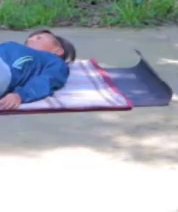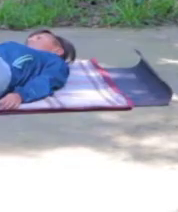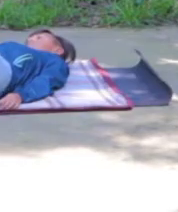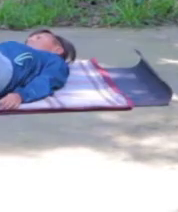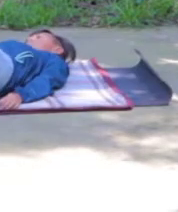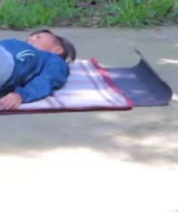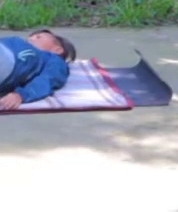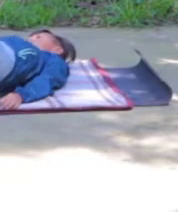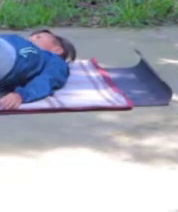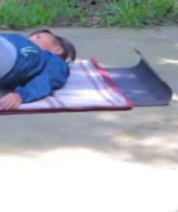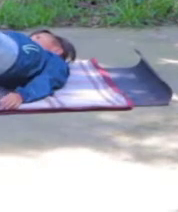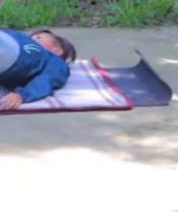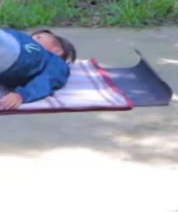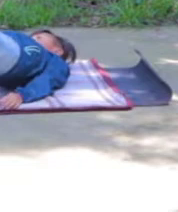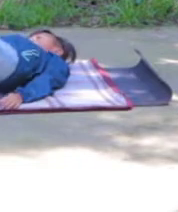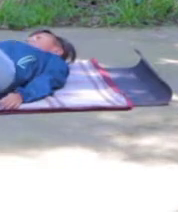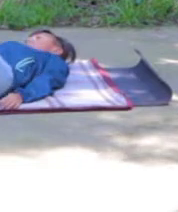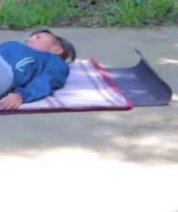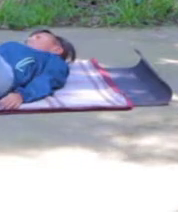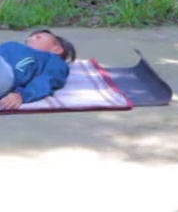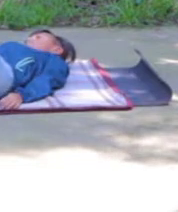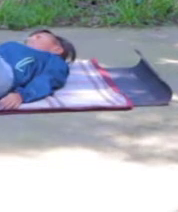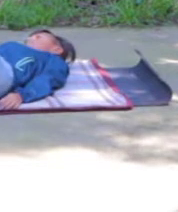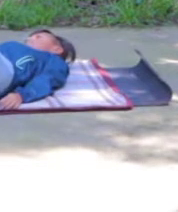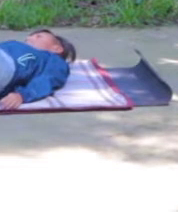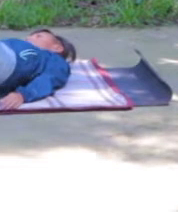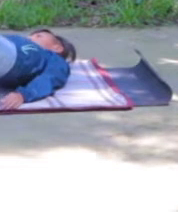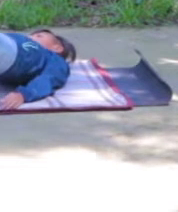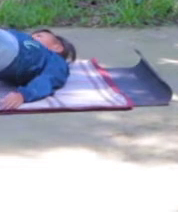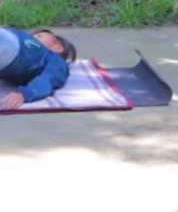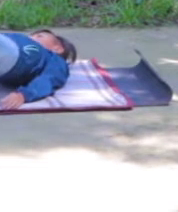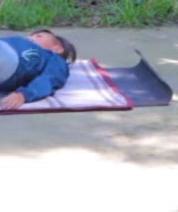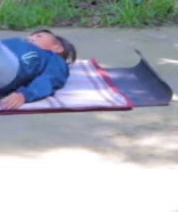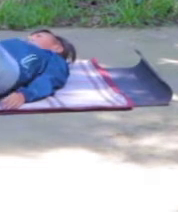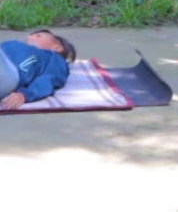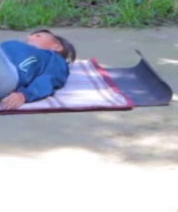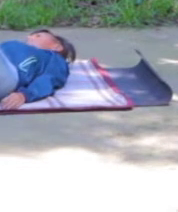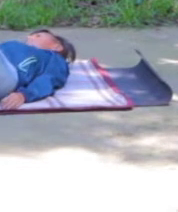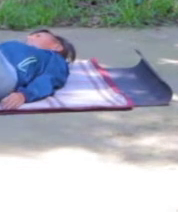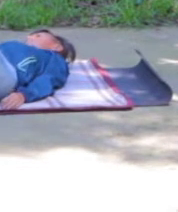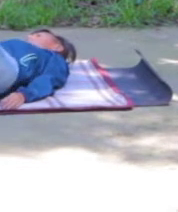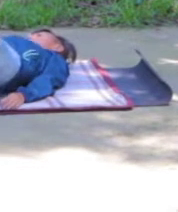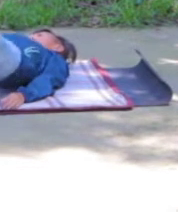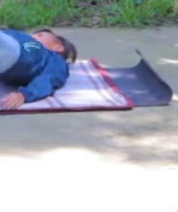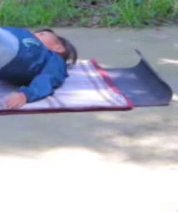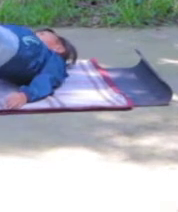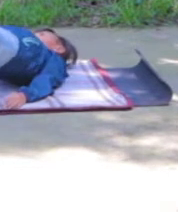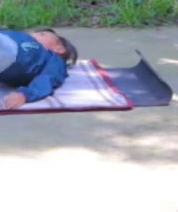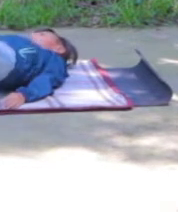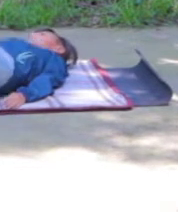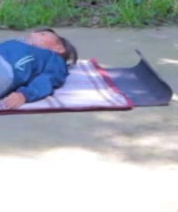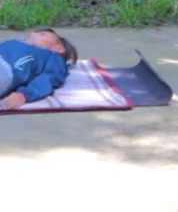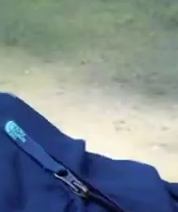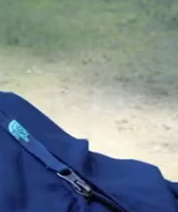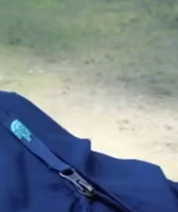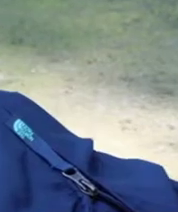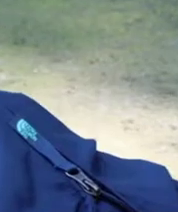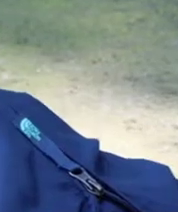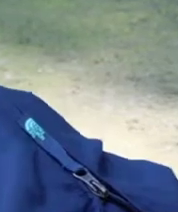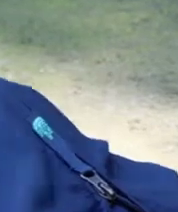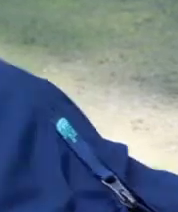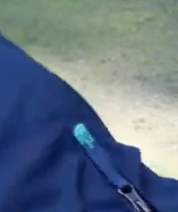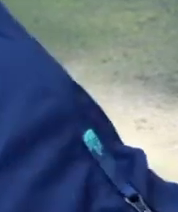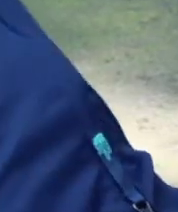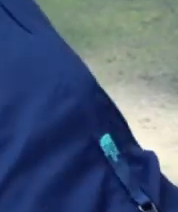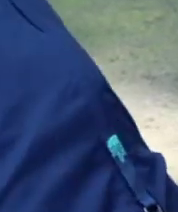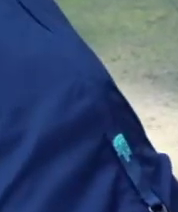Hacemos, elevamos la cadera, ahí, muy bien. Otra vez, pies juntos, elevando la cadera. Elevamos